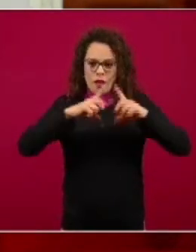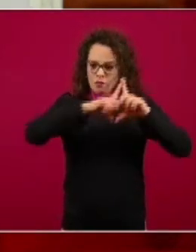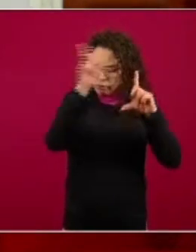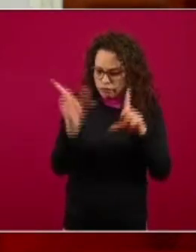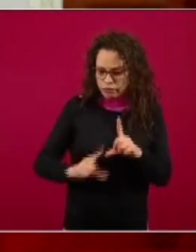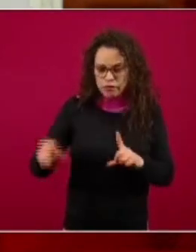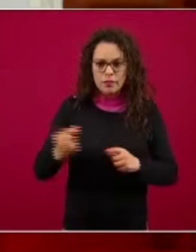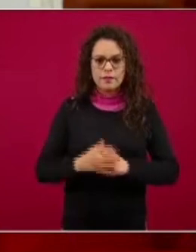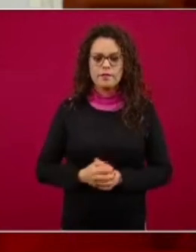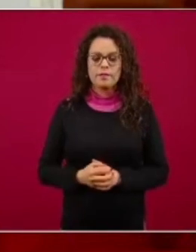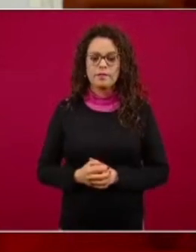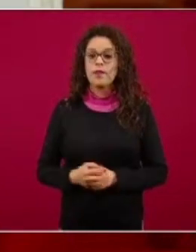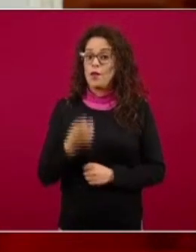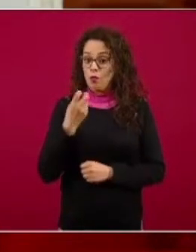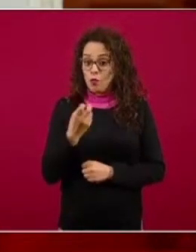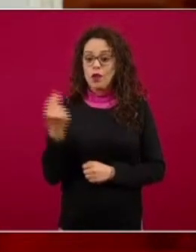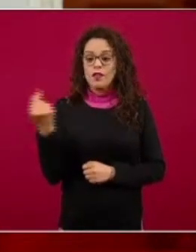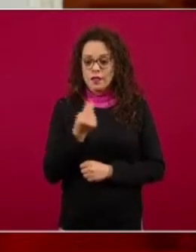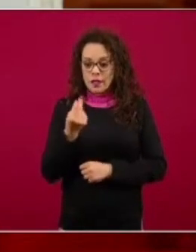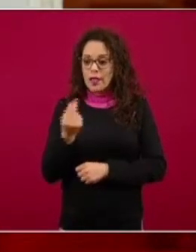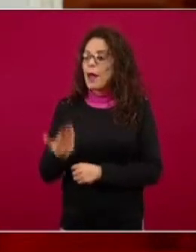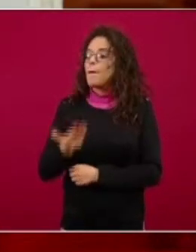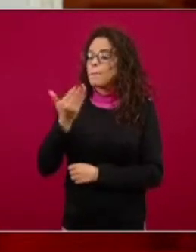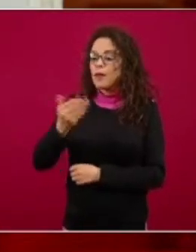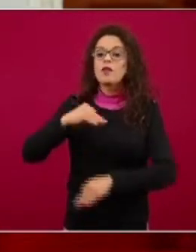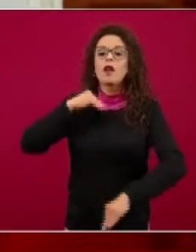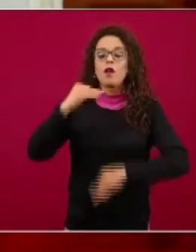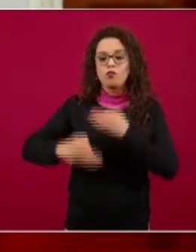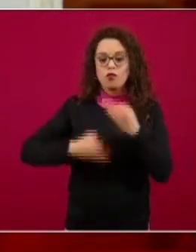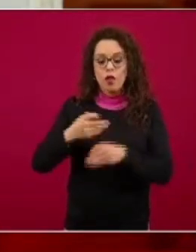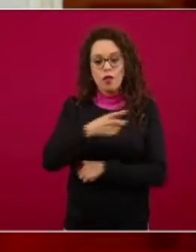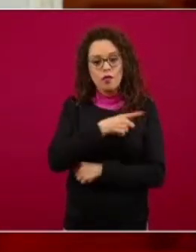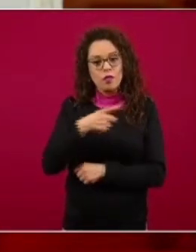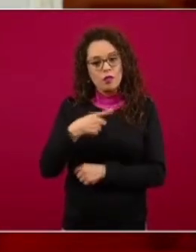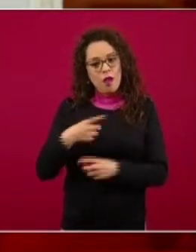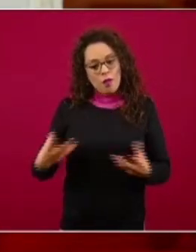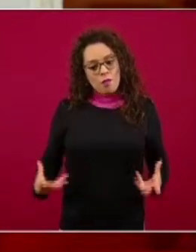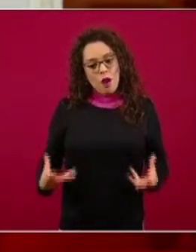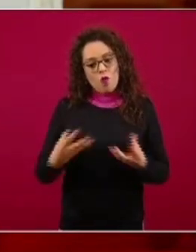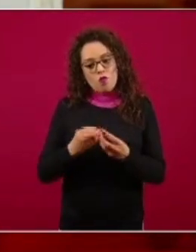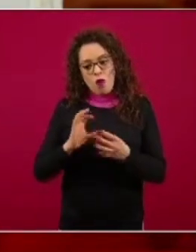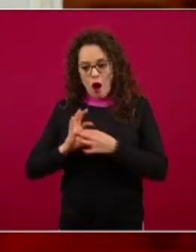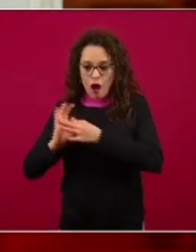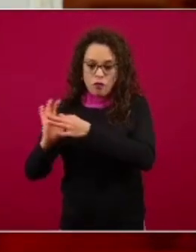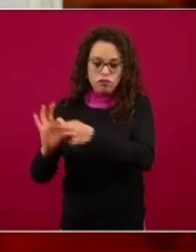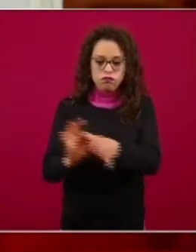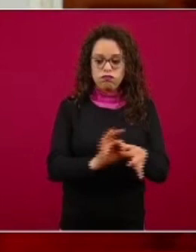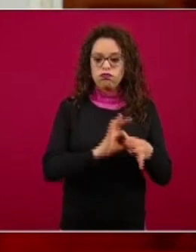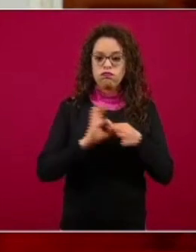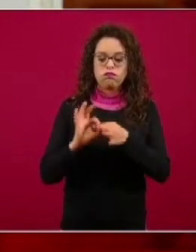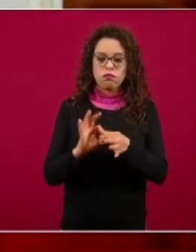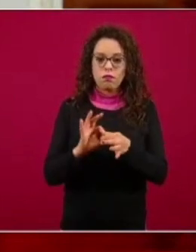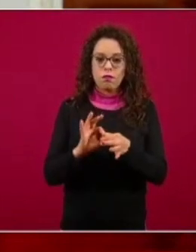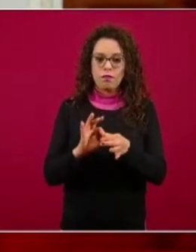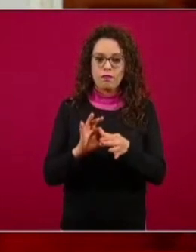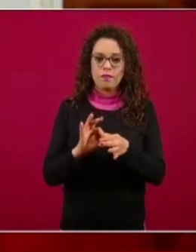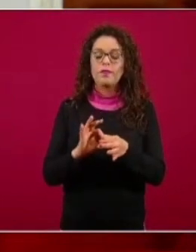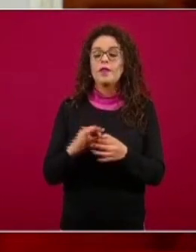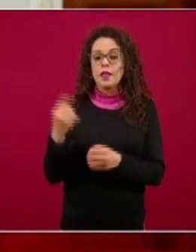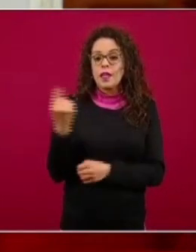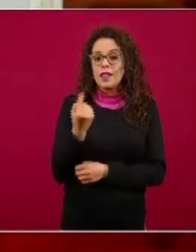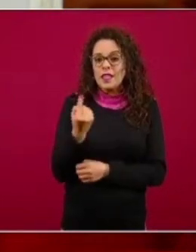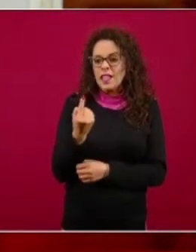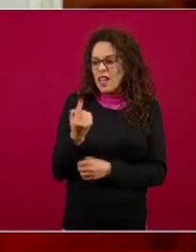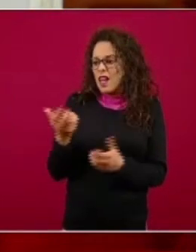es pedirles que todos actuemos en forma conjunta para que tengamos una oportunidad de